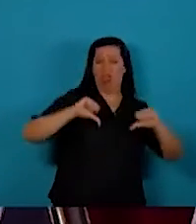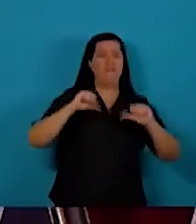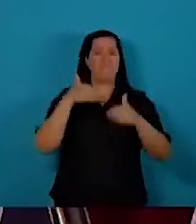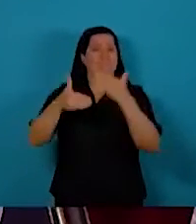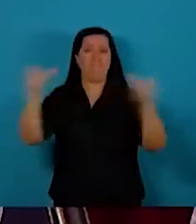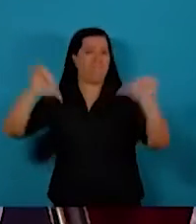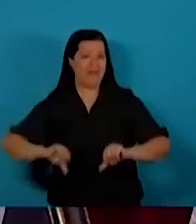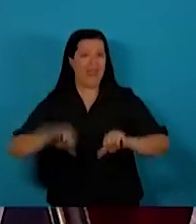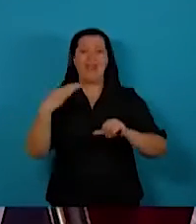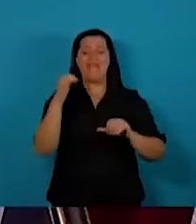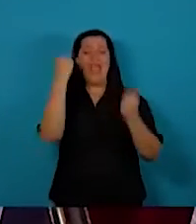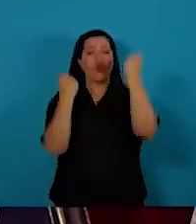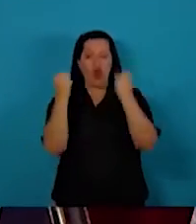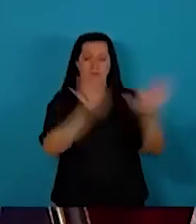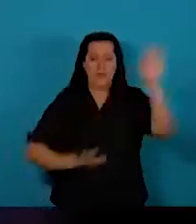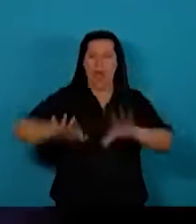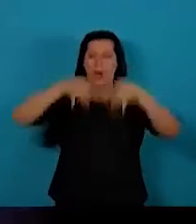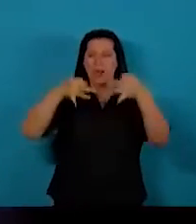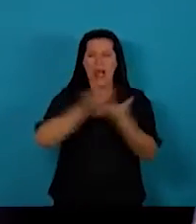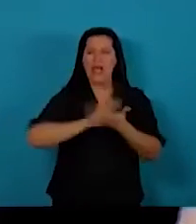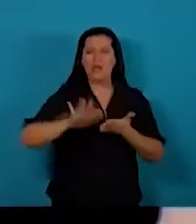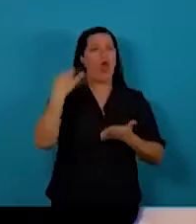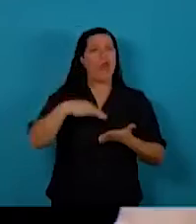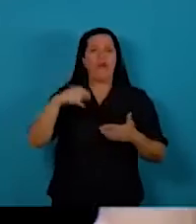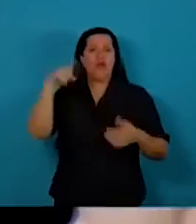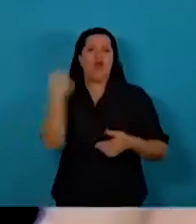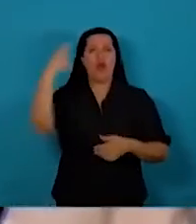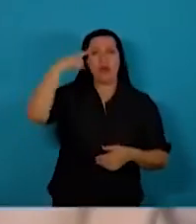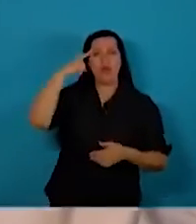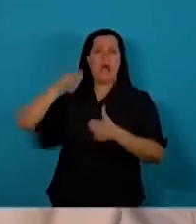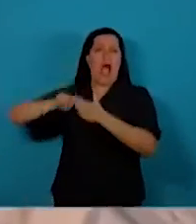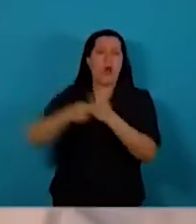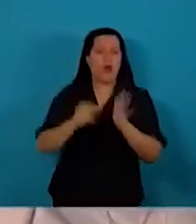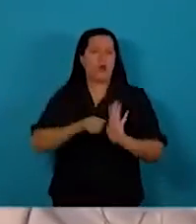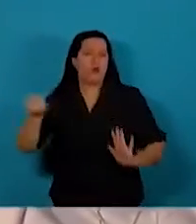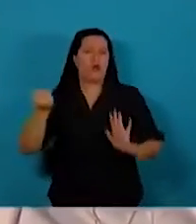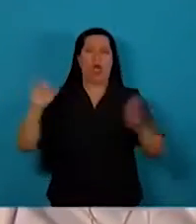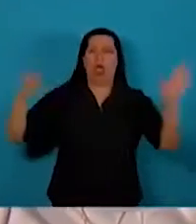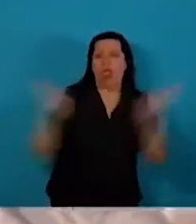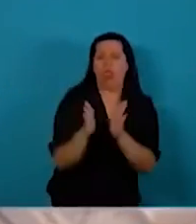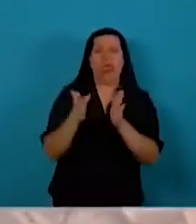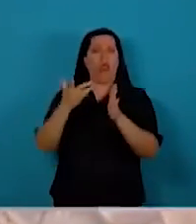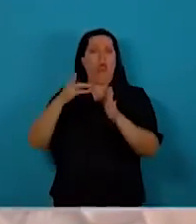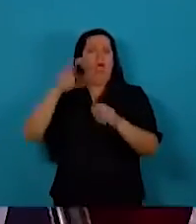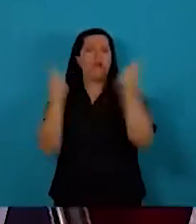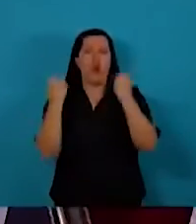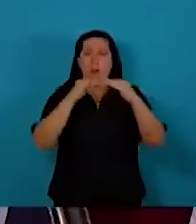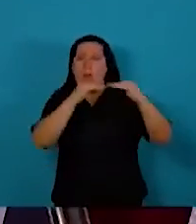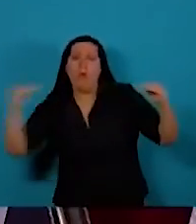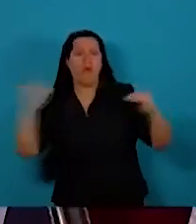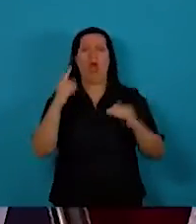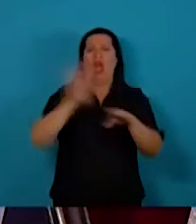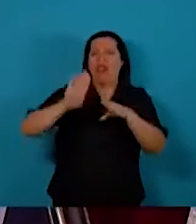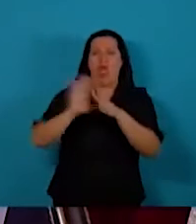Para reordenar a la economía, necesitamos salir de la lógica del más ajuste, más recesión y más deuda que se ha impuesto en